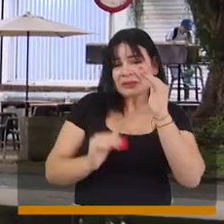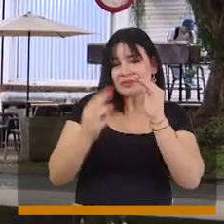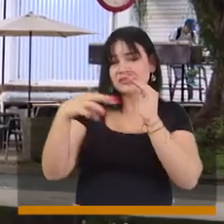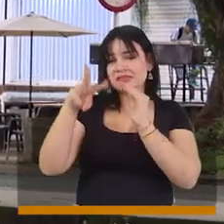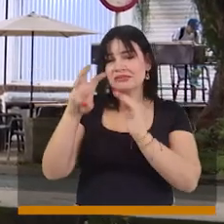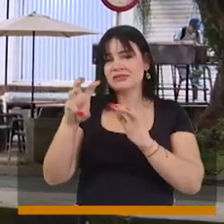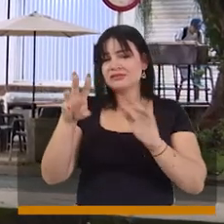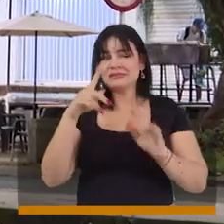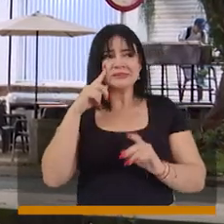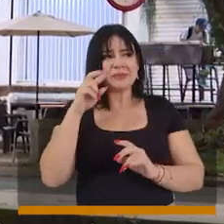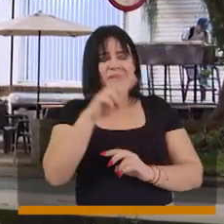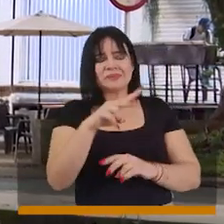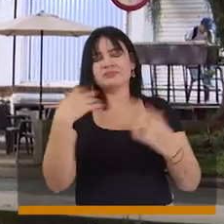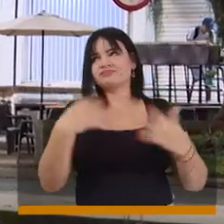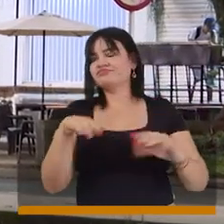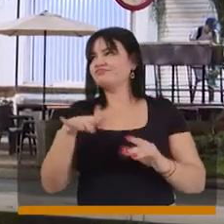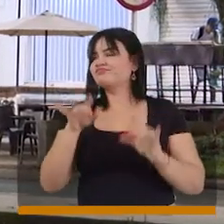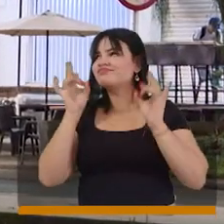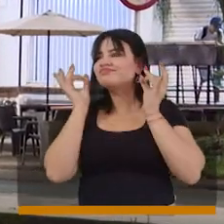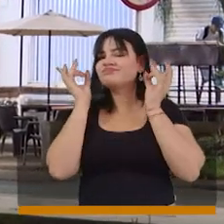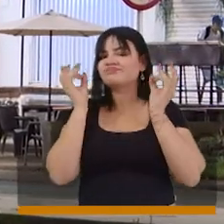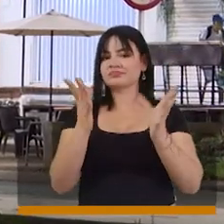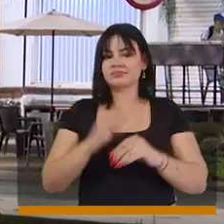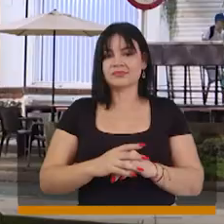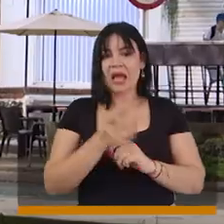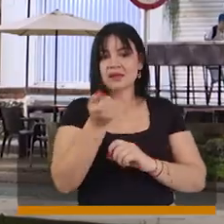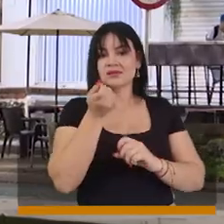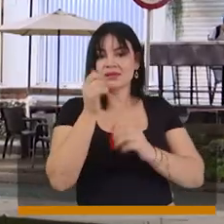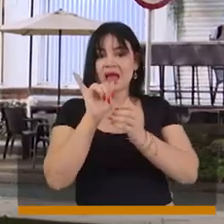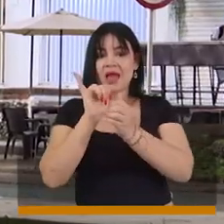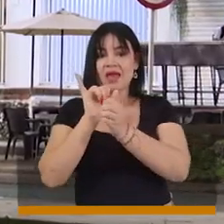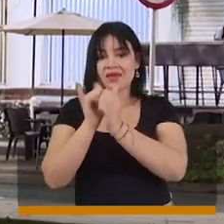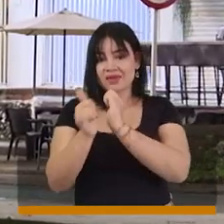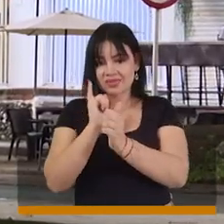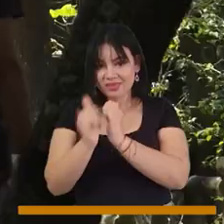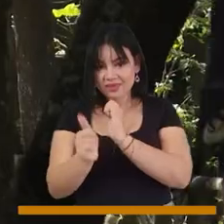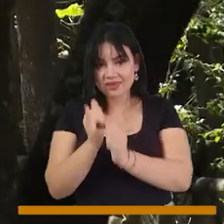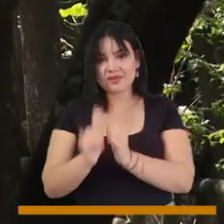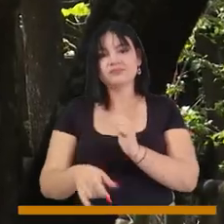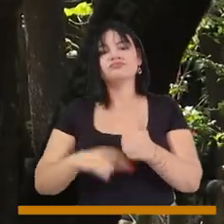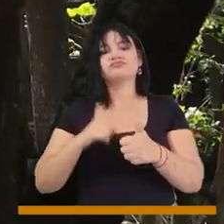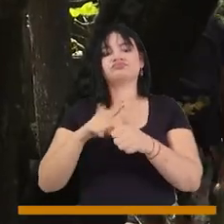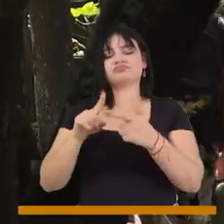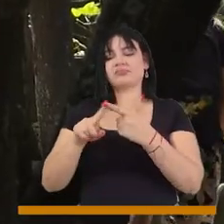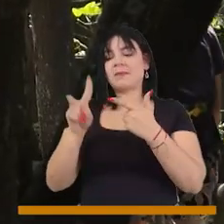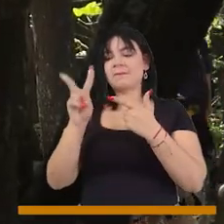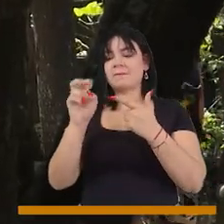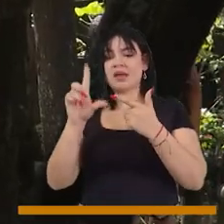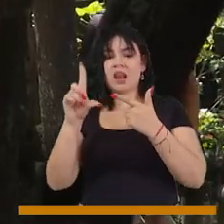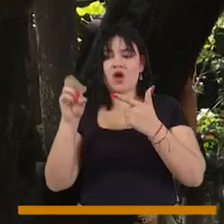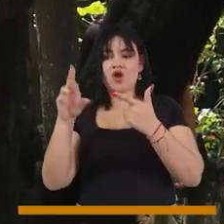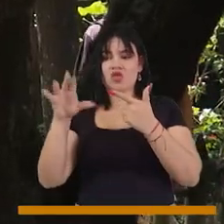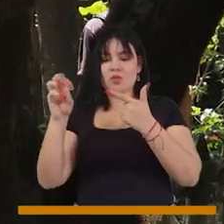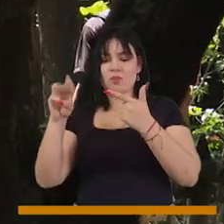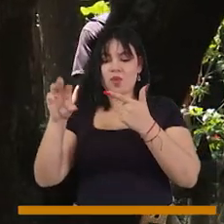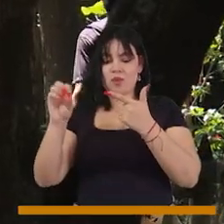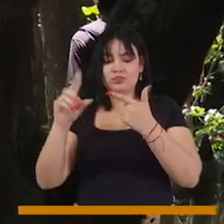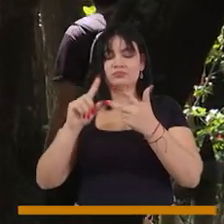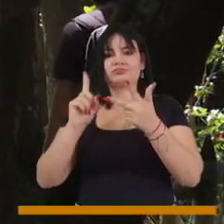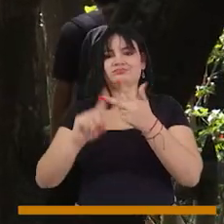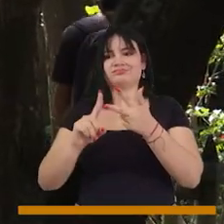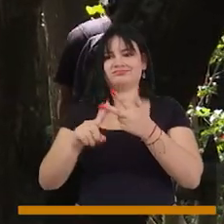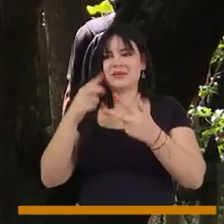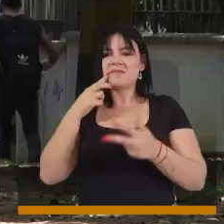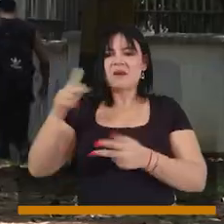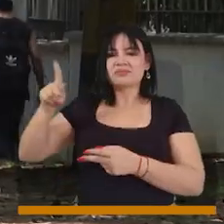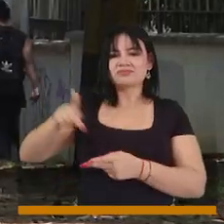situación tan crítica. Estamos junto a un sector deportivo como es el Inder de Medellín, como es el velódromo,